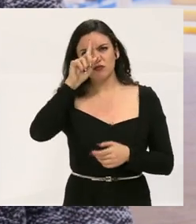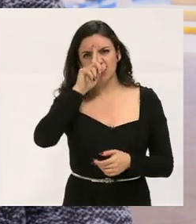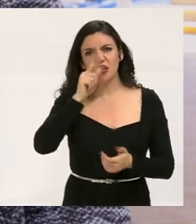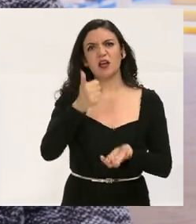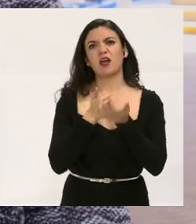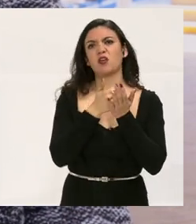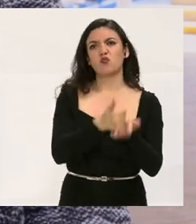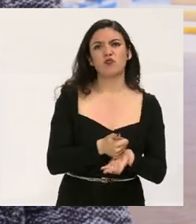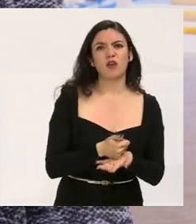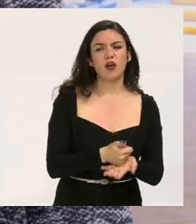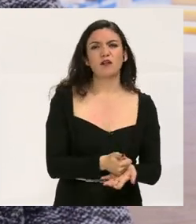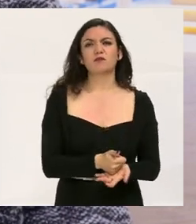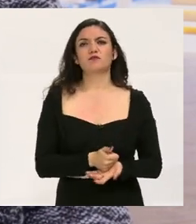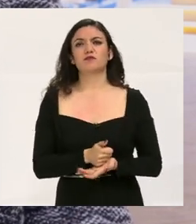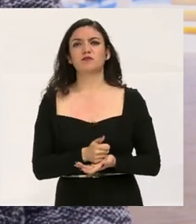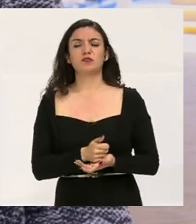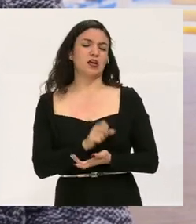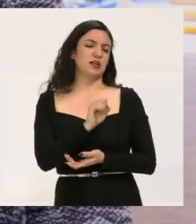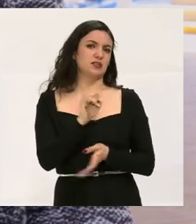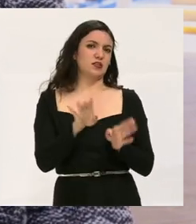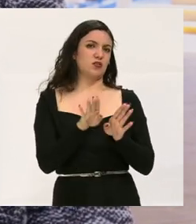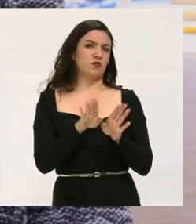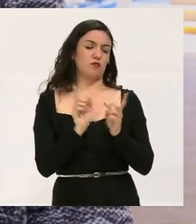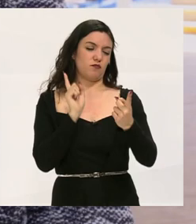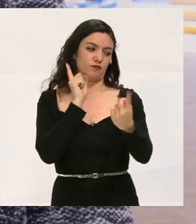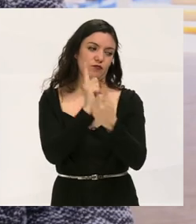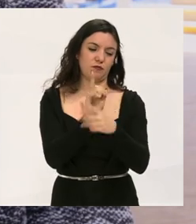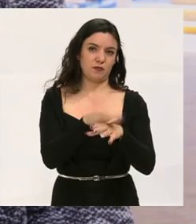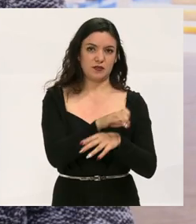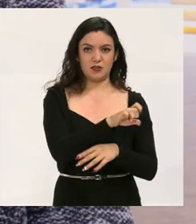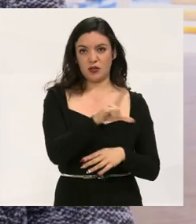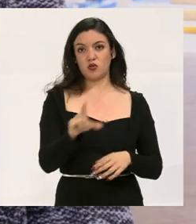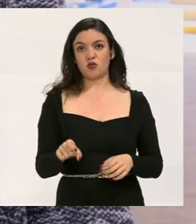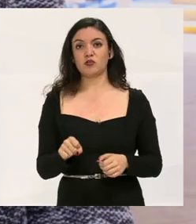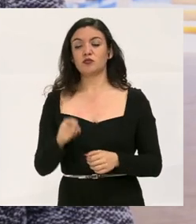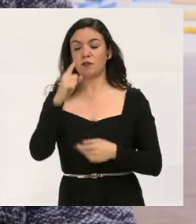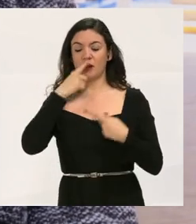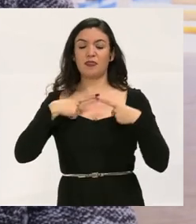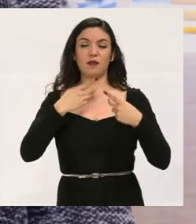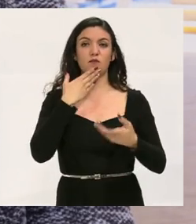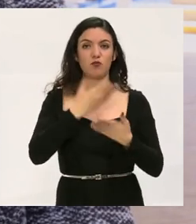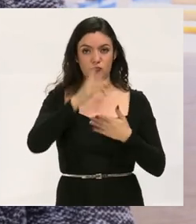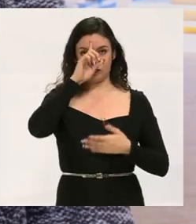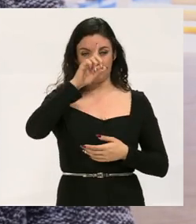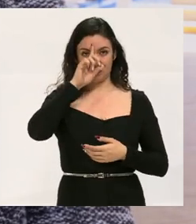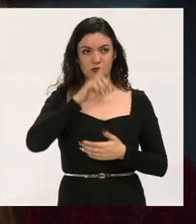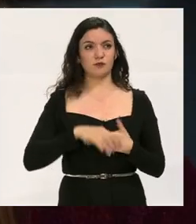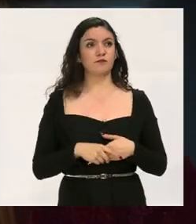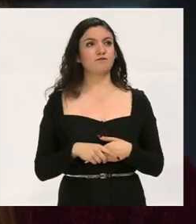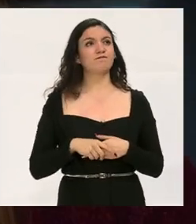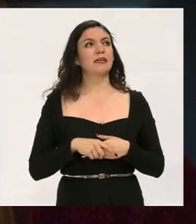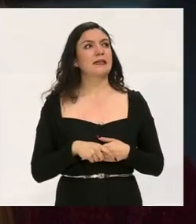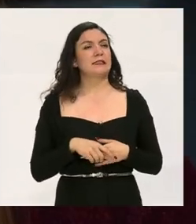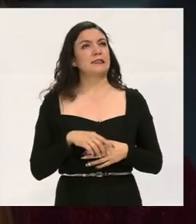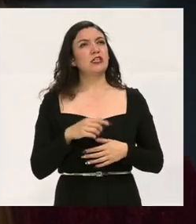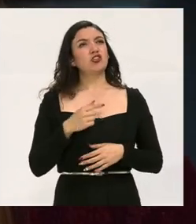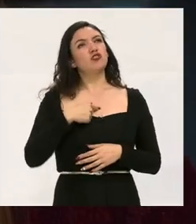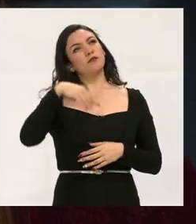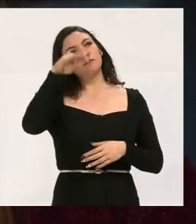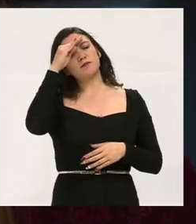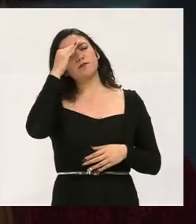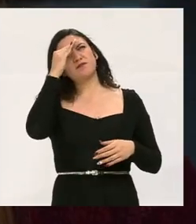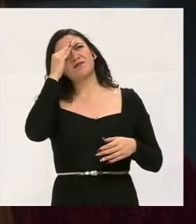Apoyarlos, aconsejarlos, ayudarlos y acercarme a ellos y a darle buenos consejos. Yo pienso